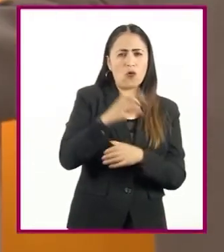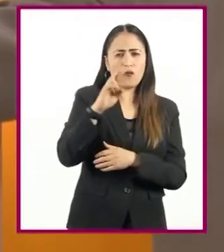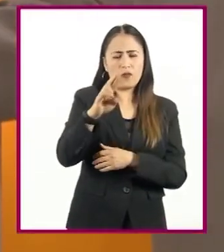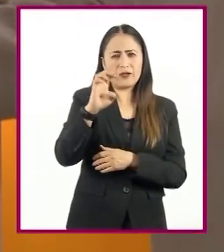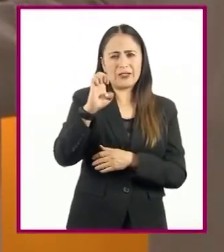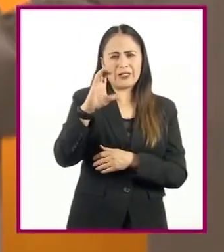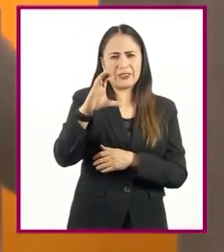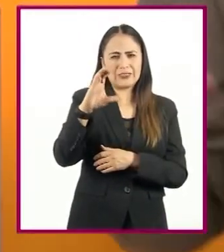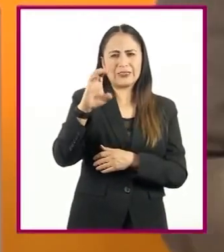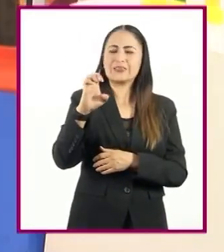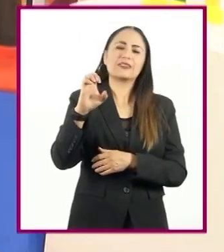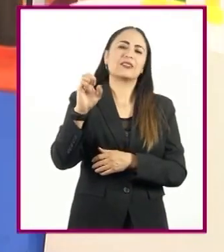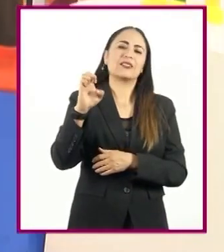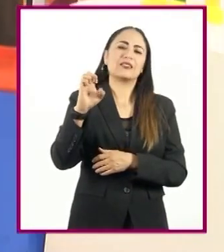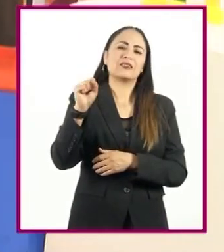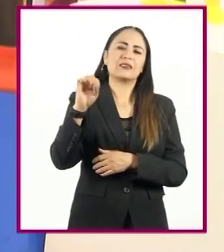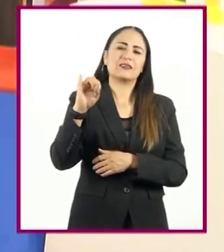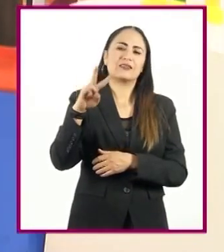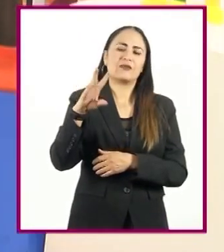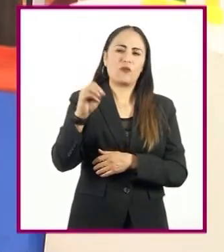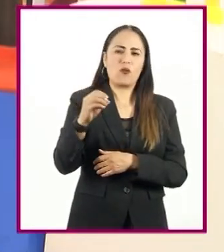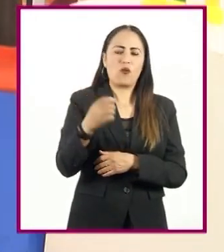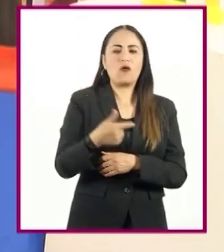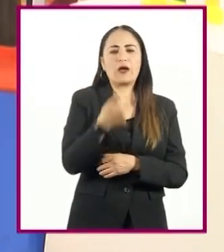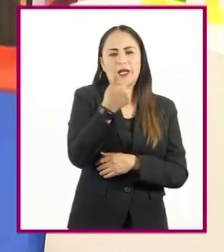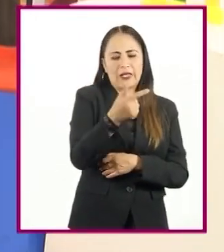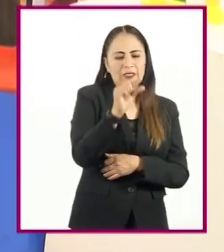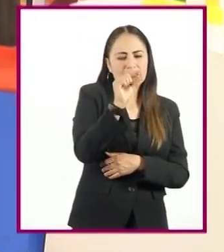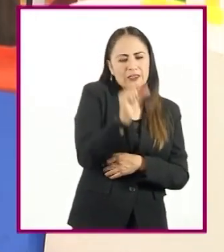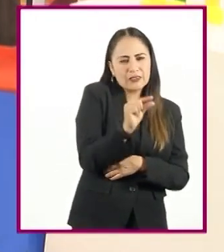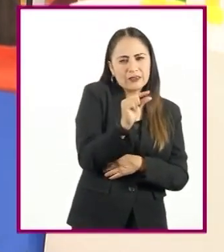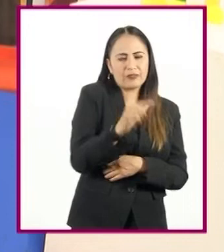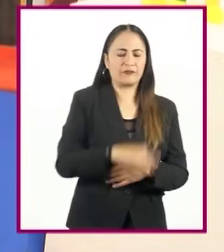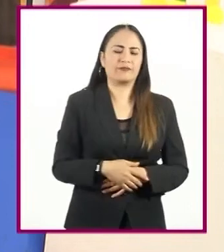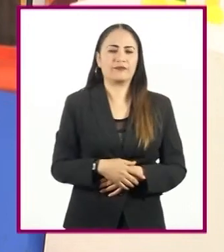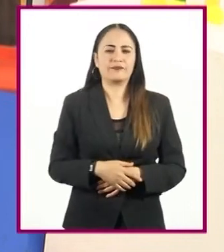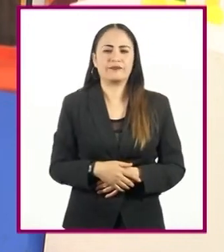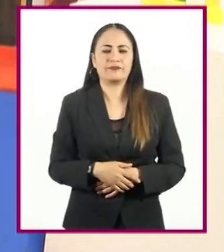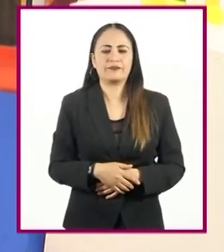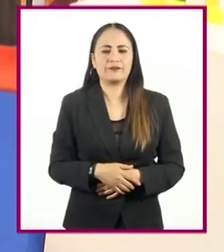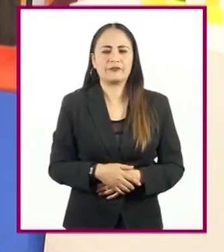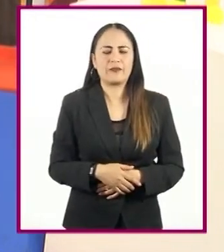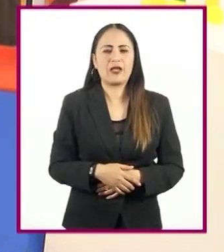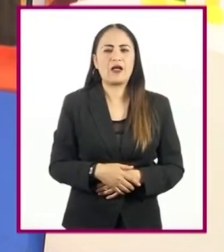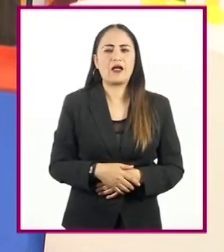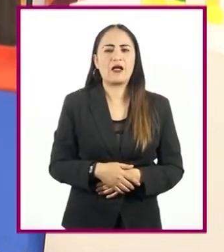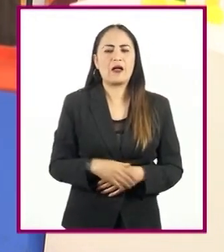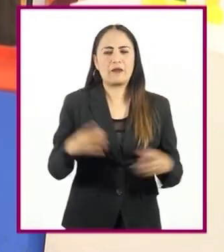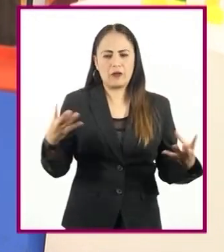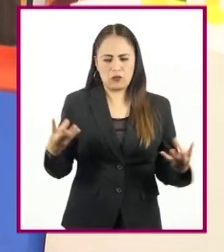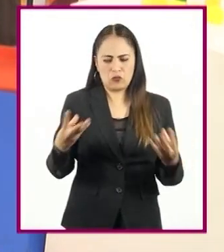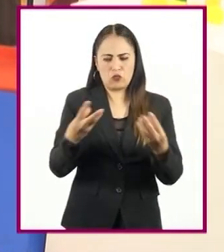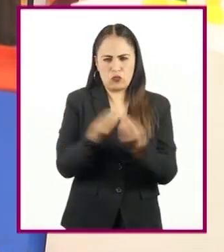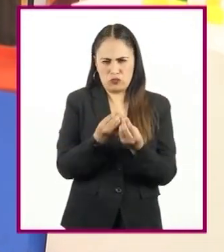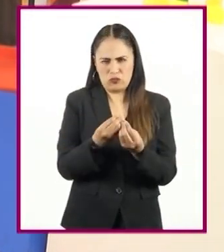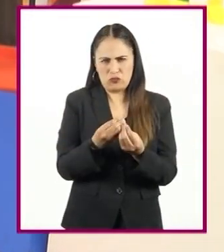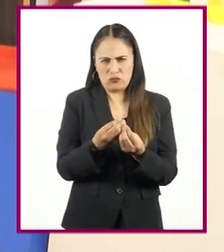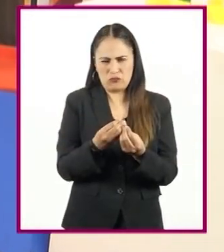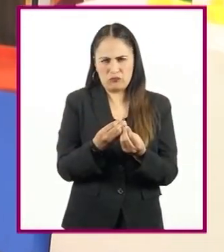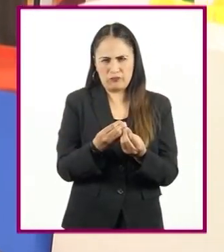utilizaremos la letra C minúscula. Ahora, aplicando lo aprendido, ¿qué pasaría si cruzamos a estos dos ratones?